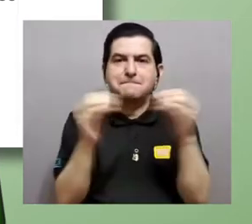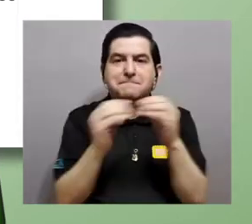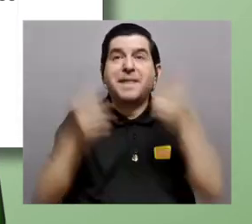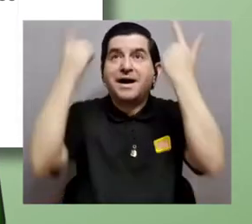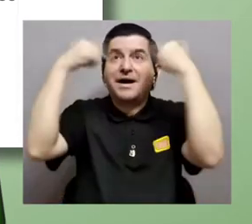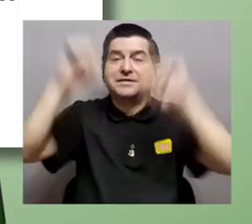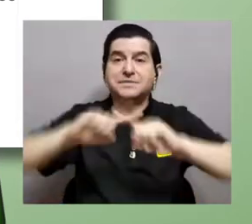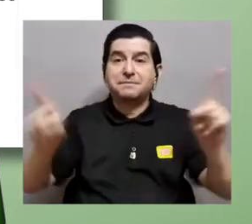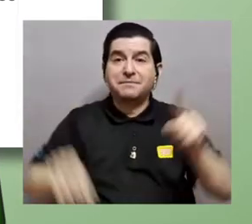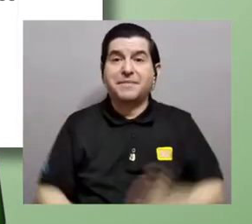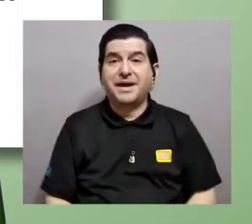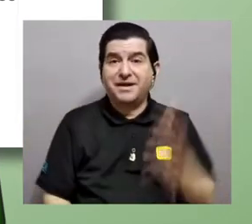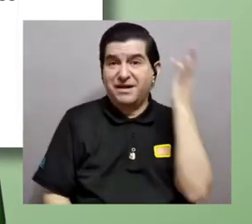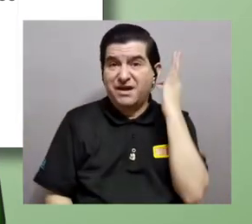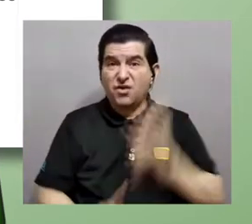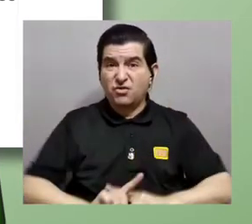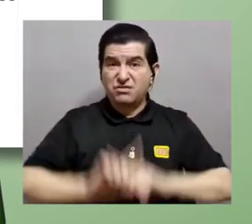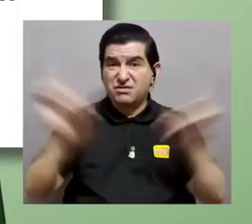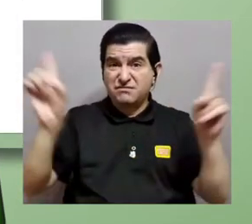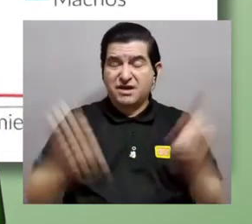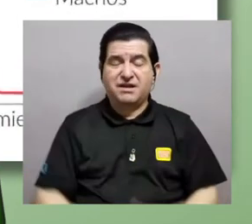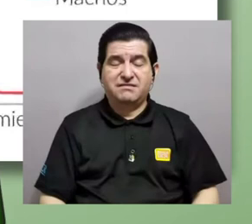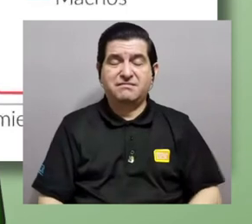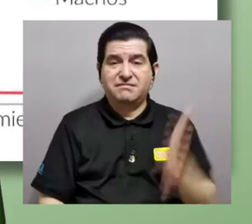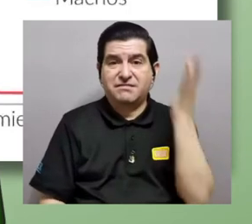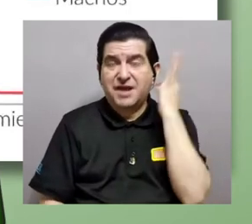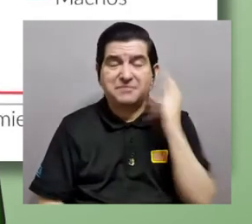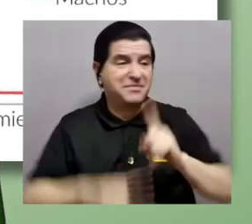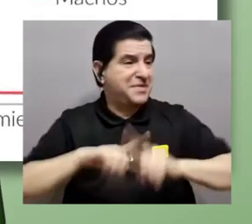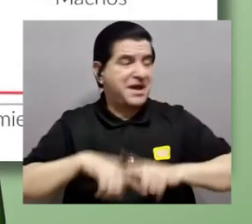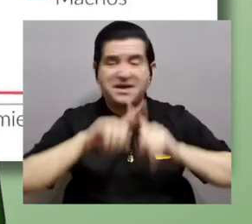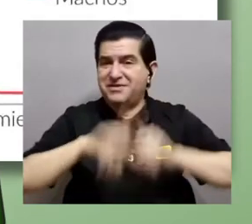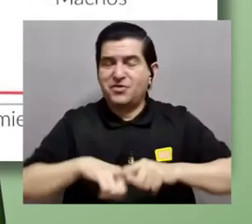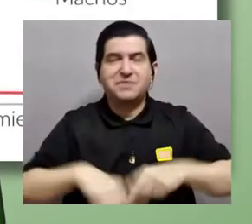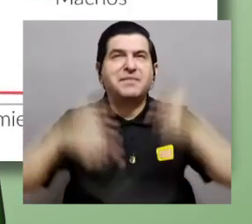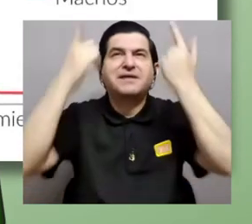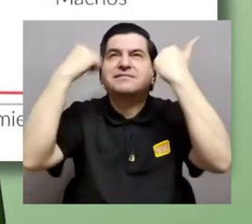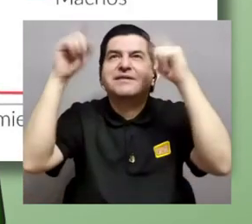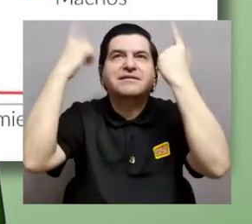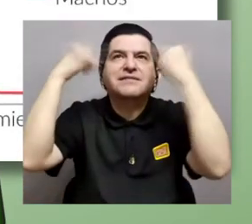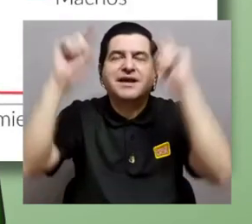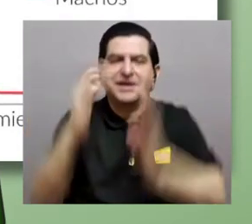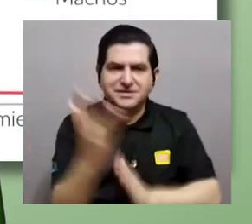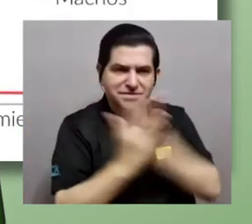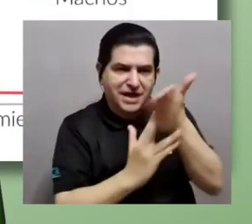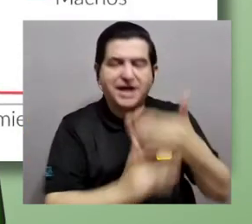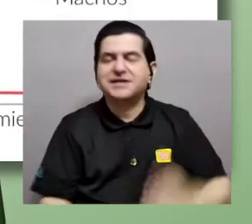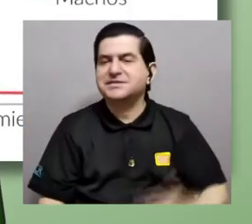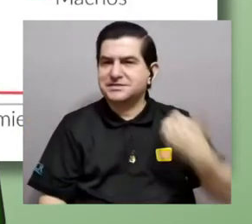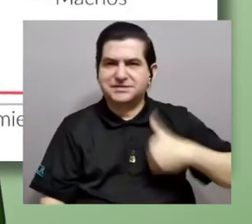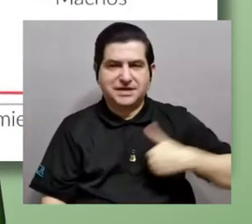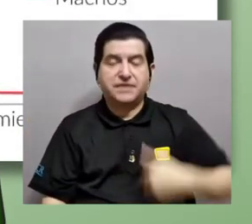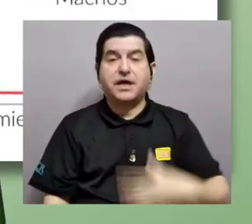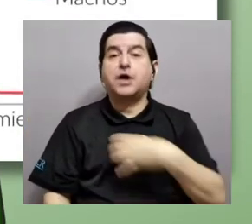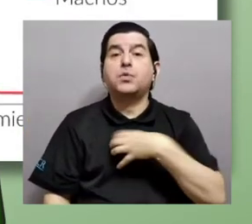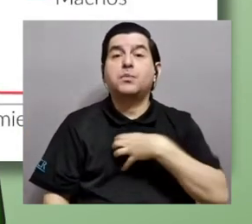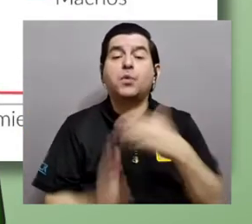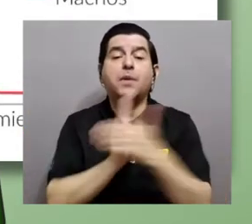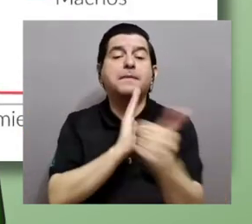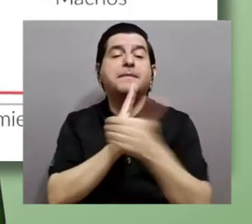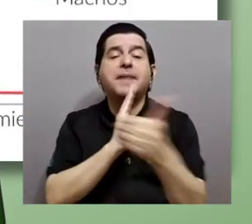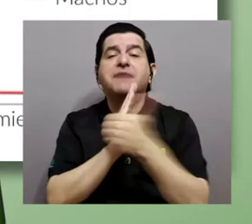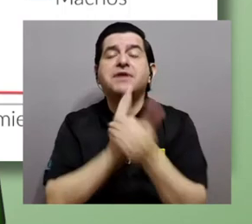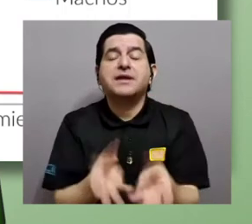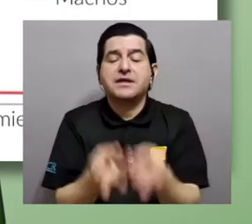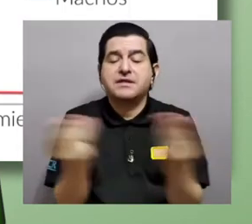diferente. Porque las hembras no dependen en su éxito reproductivo de acceso a machos, sino de su propia capacidad de